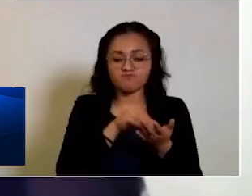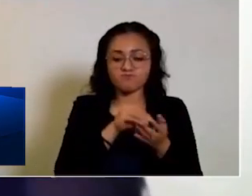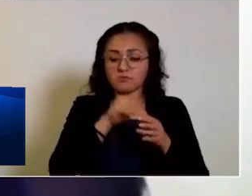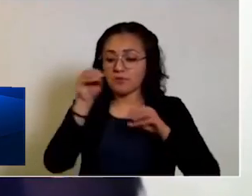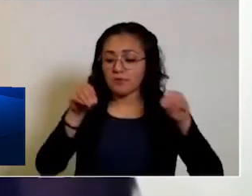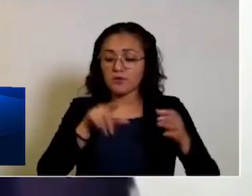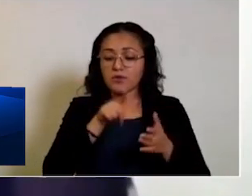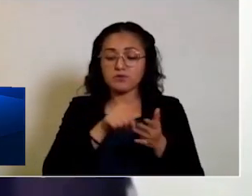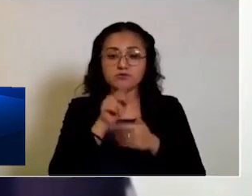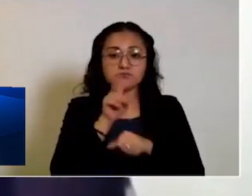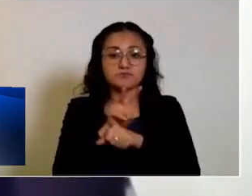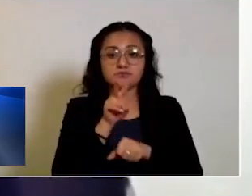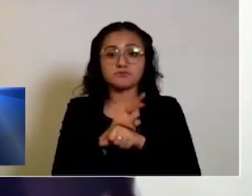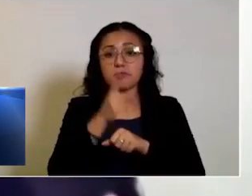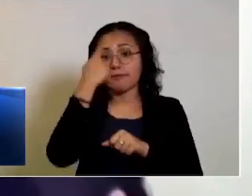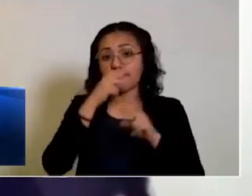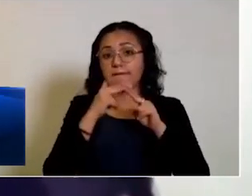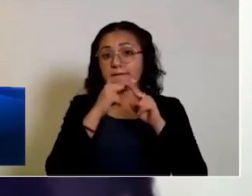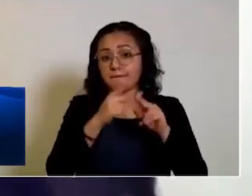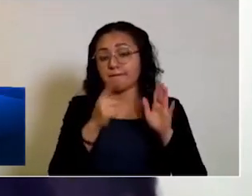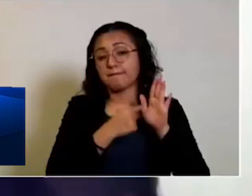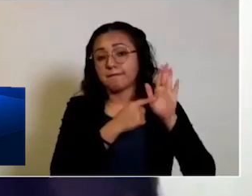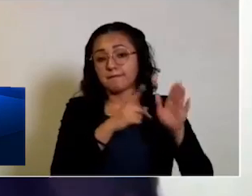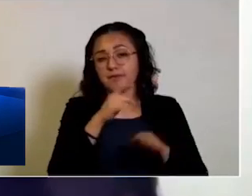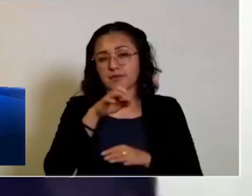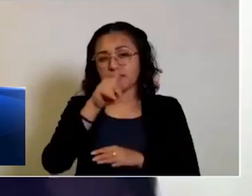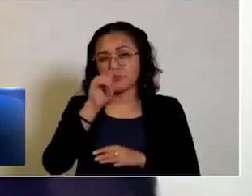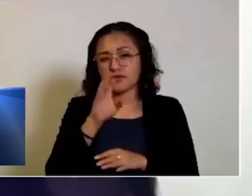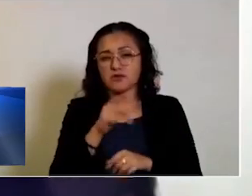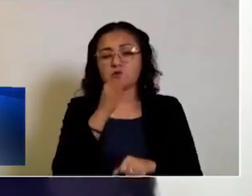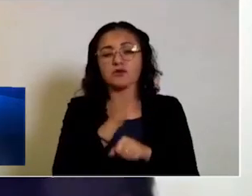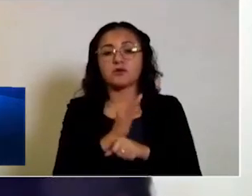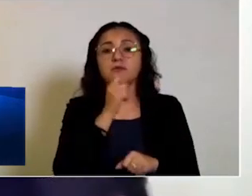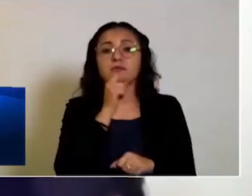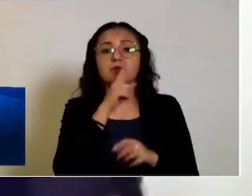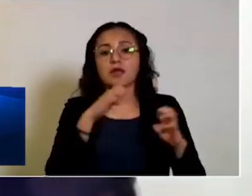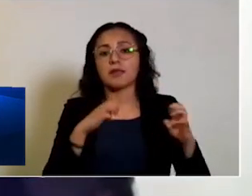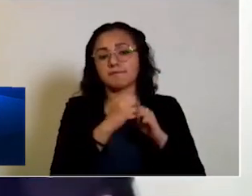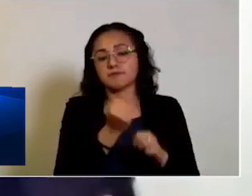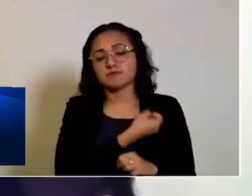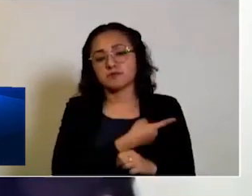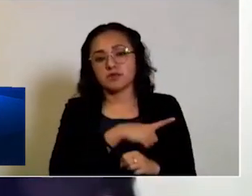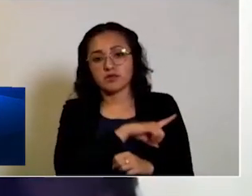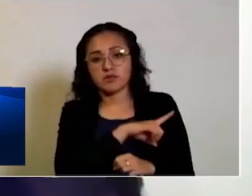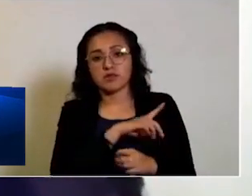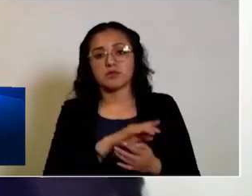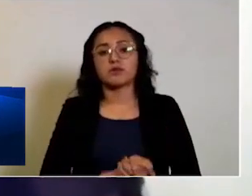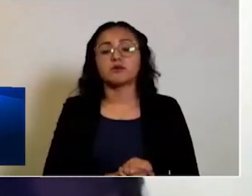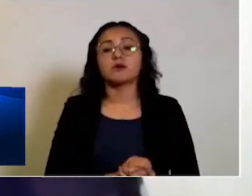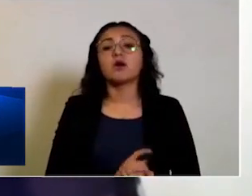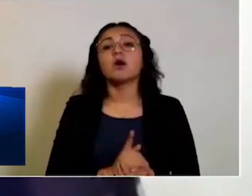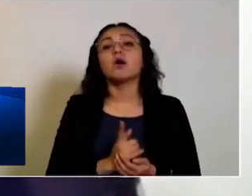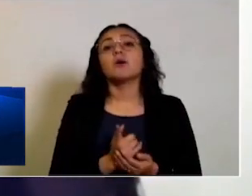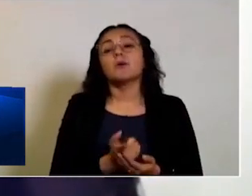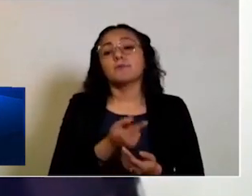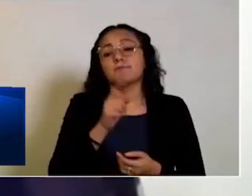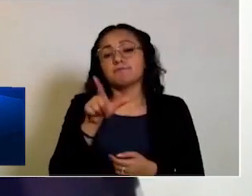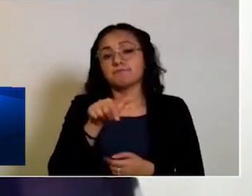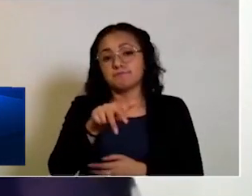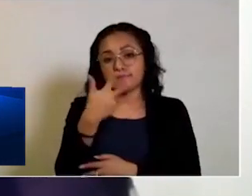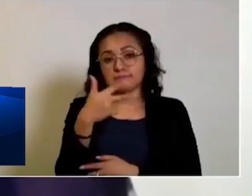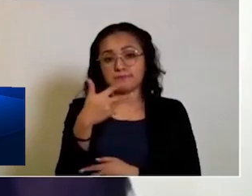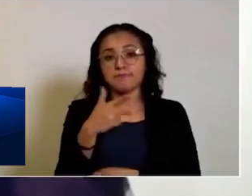cumplimiento de los decretos y medidas emitidos en el marco de la emergencia sanitaria. Décimo tercero,